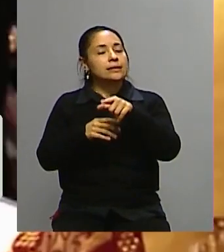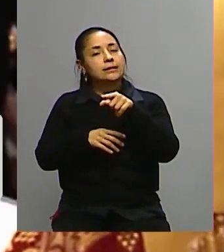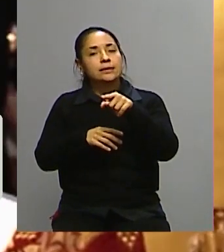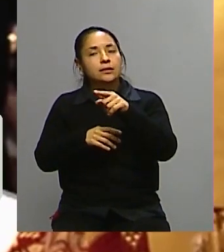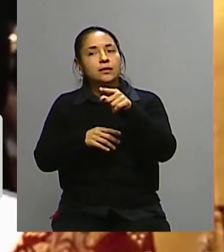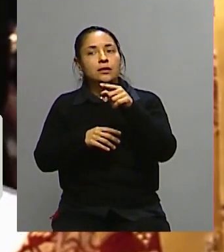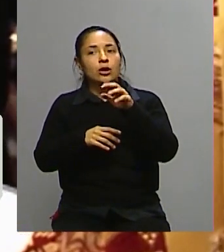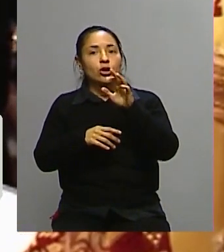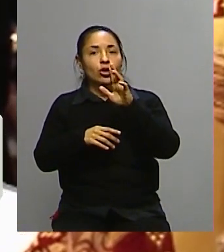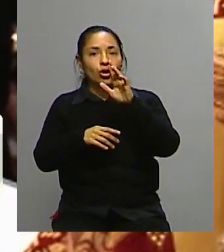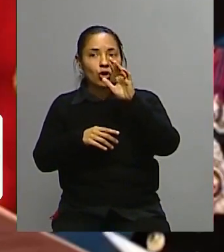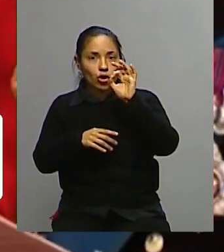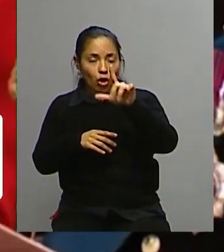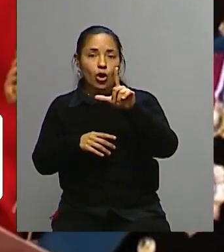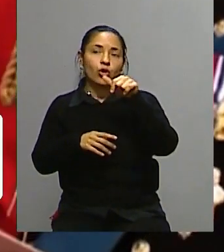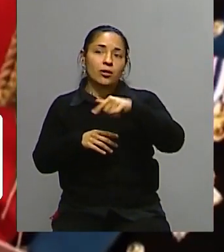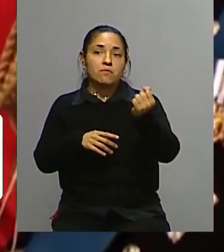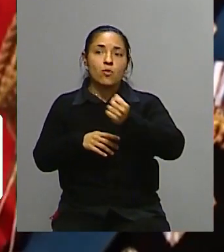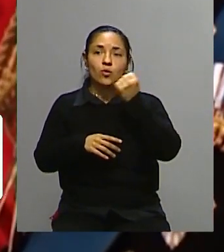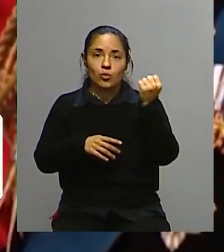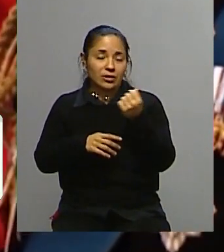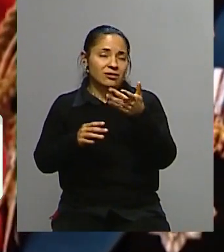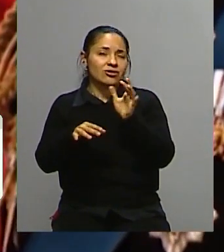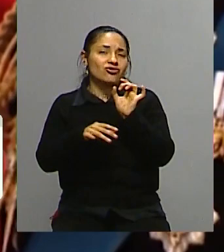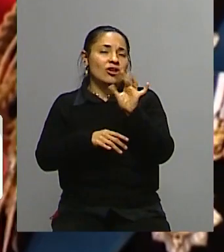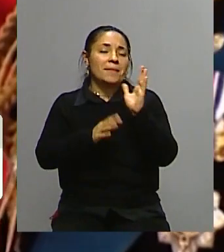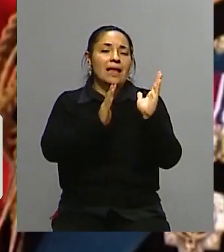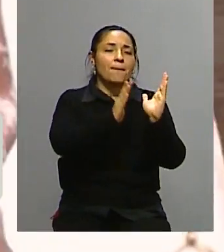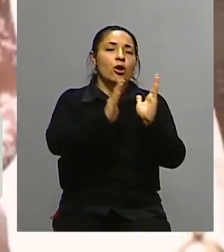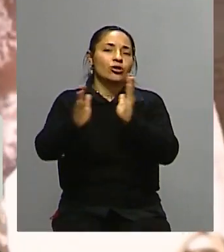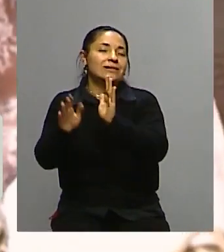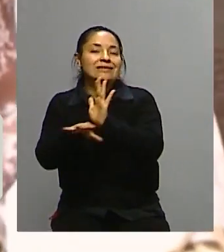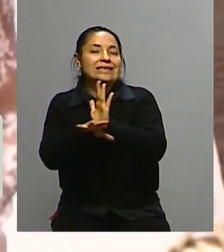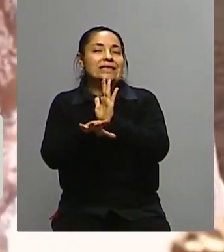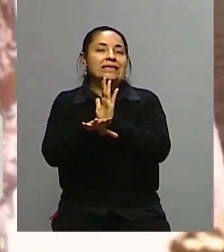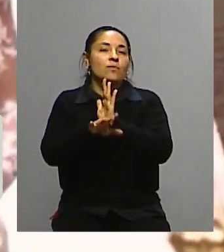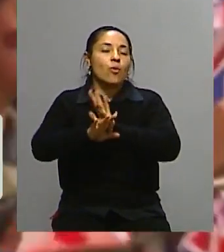que hoy en día es fundamentalmente protocolar y simbólico.